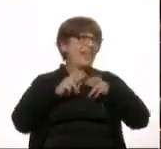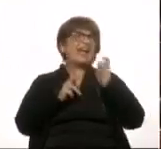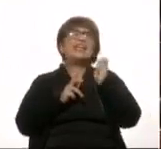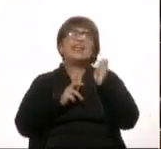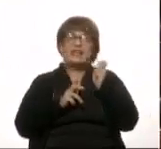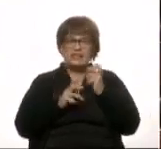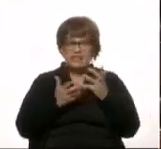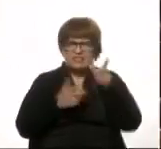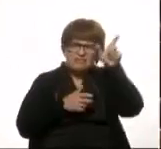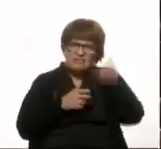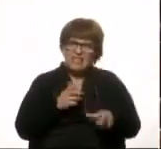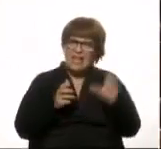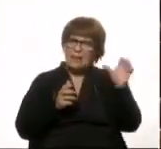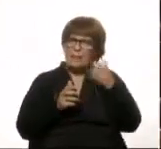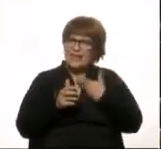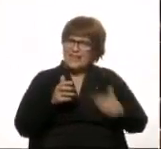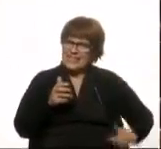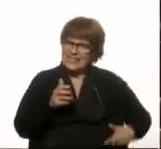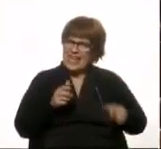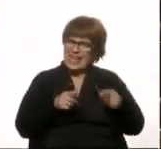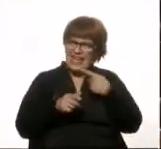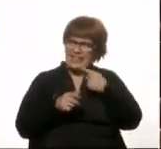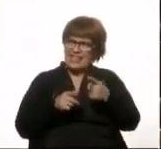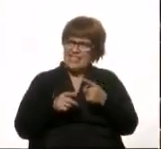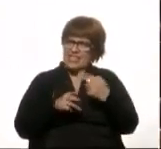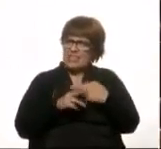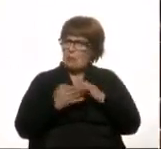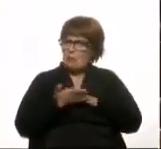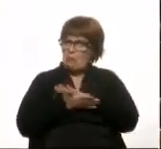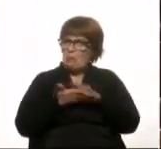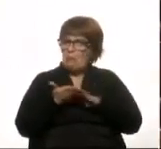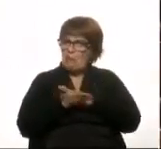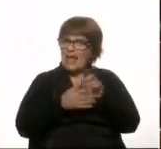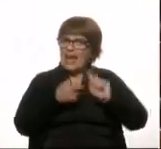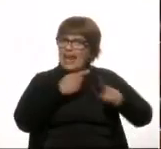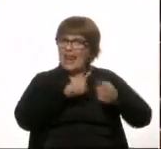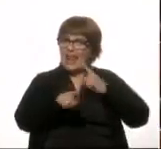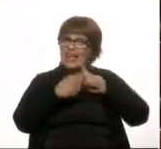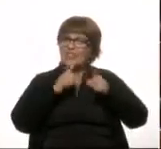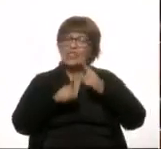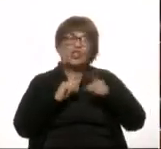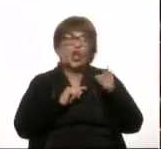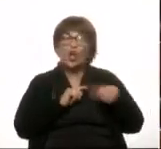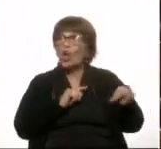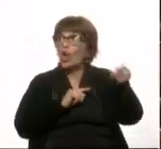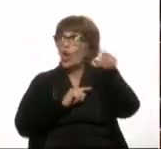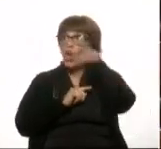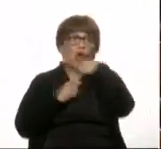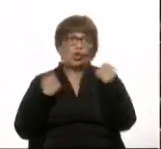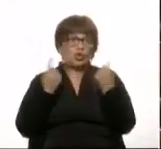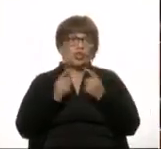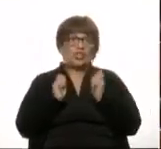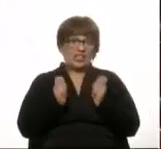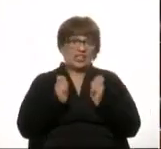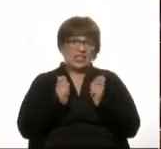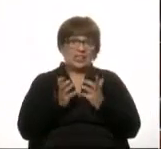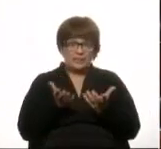referencia de ese empresario que ella nombraba y por qué lo vinculaba con nosotros.